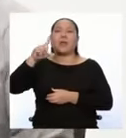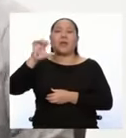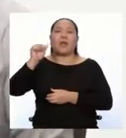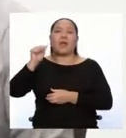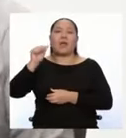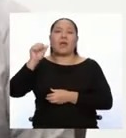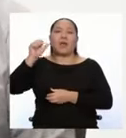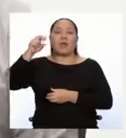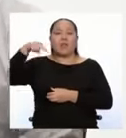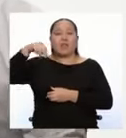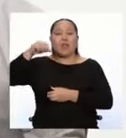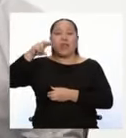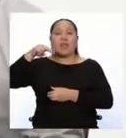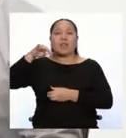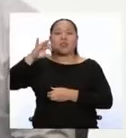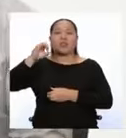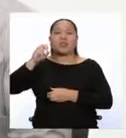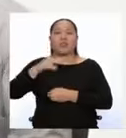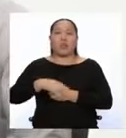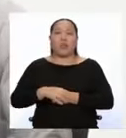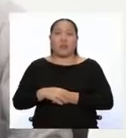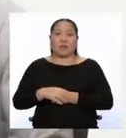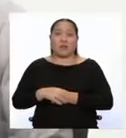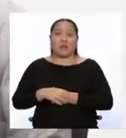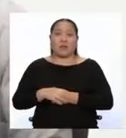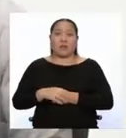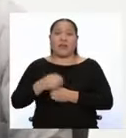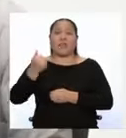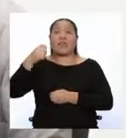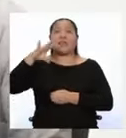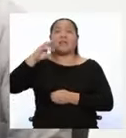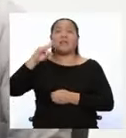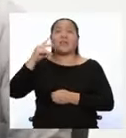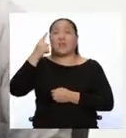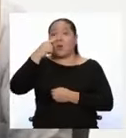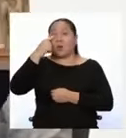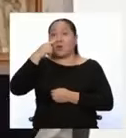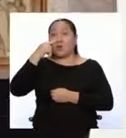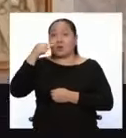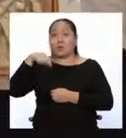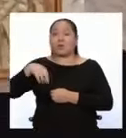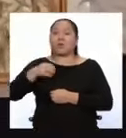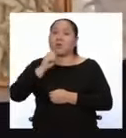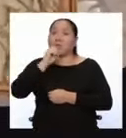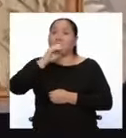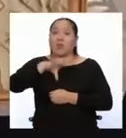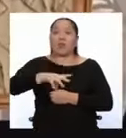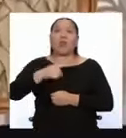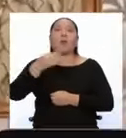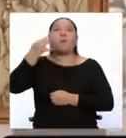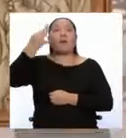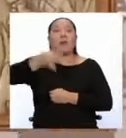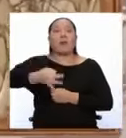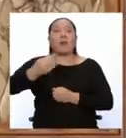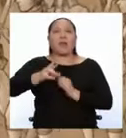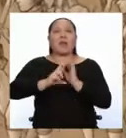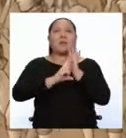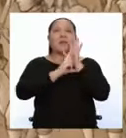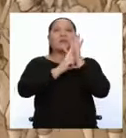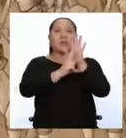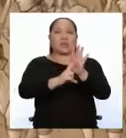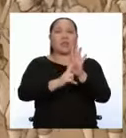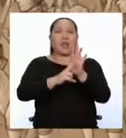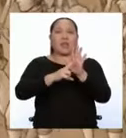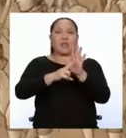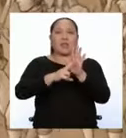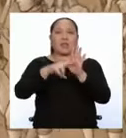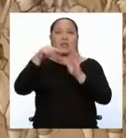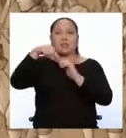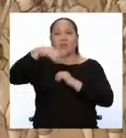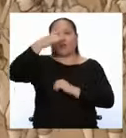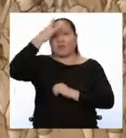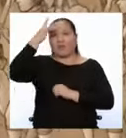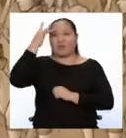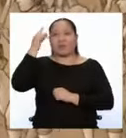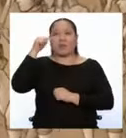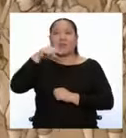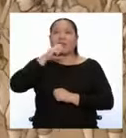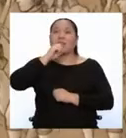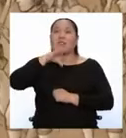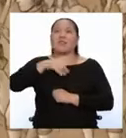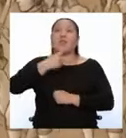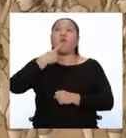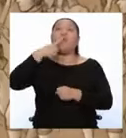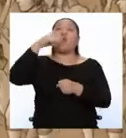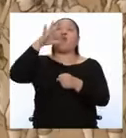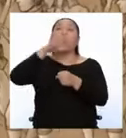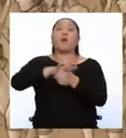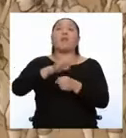considerándose así los verdaderos representantes de Francia. Oye, ¿qué paja este cuadro? Es conocido como el juramento